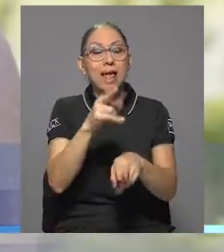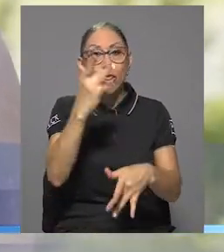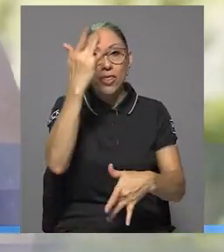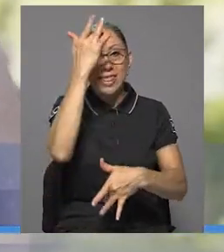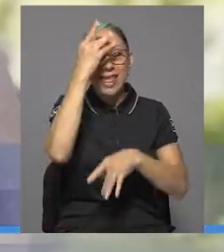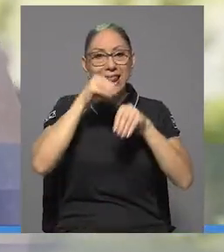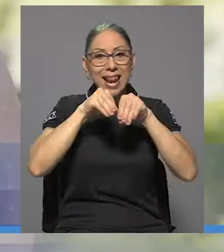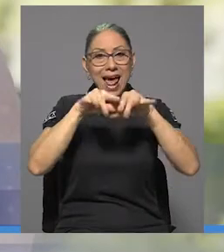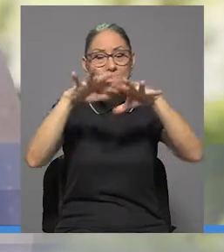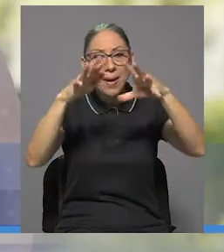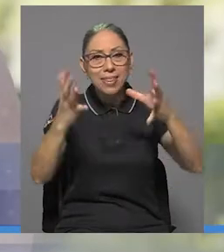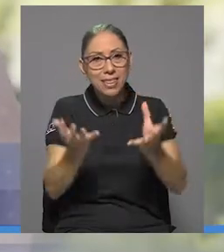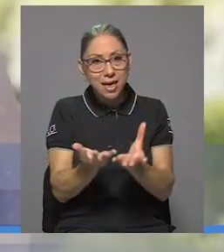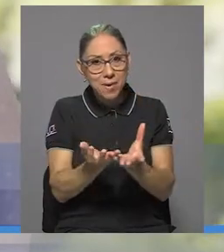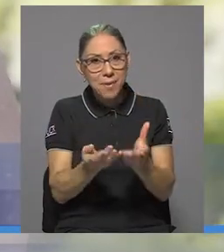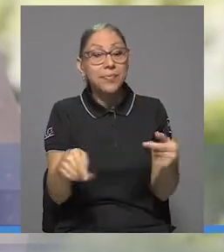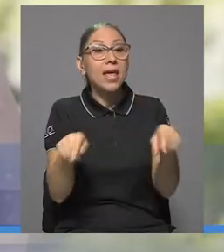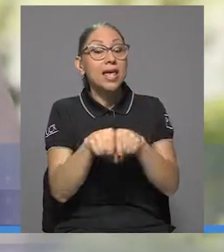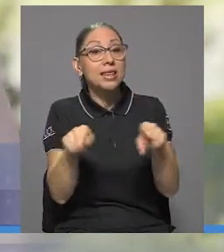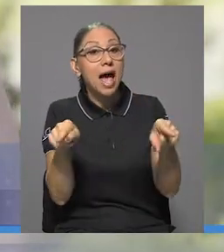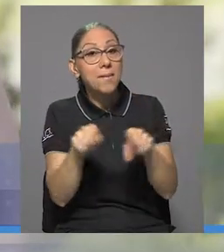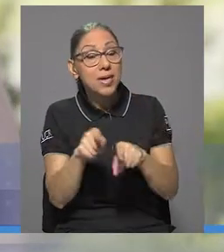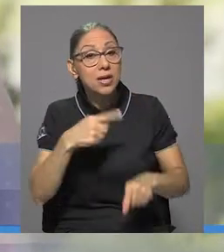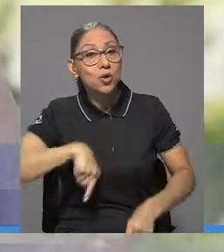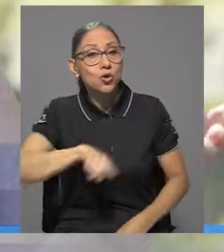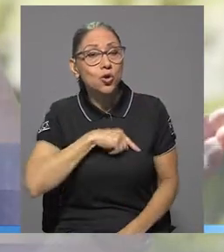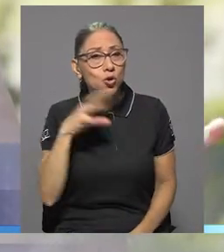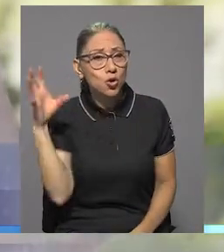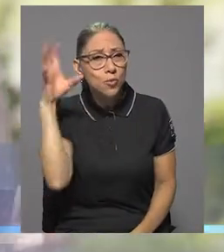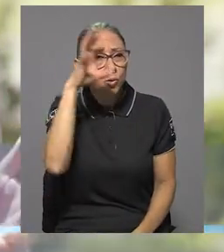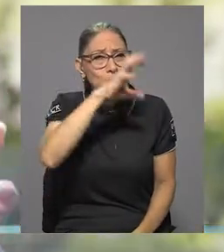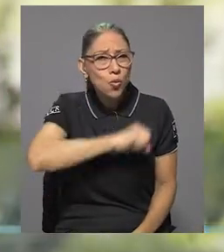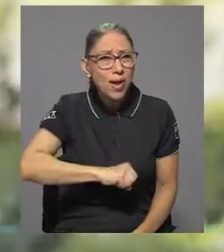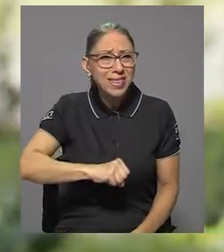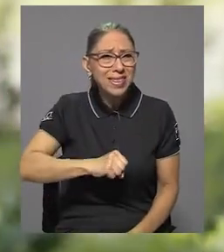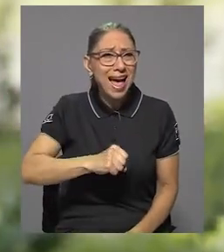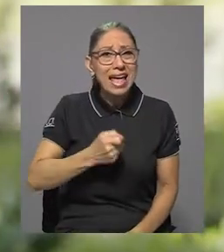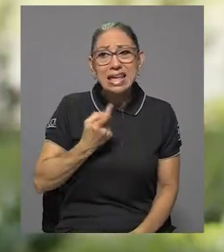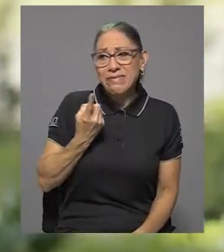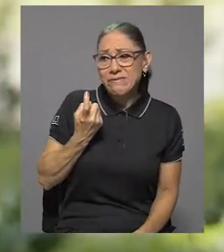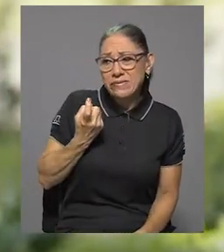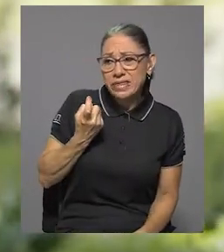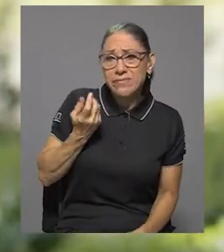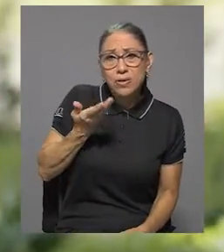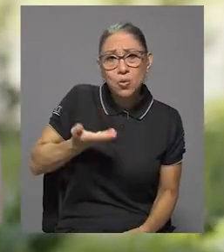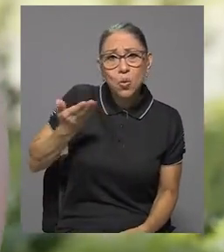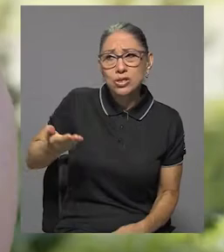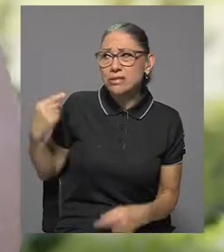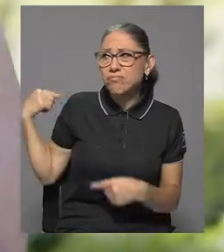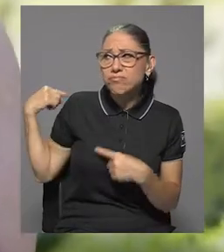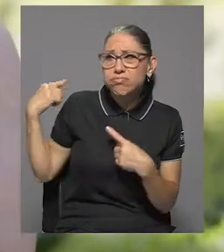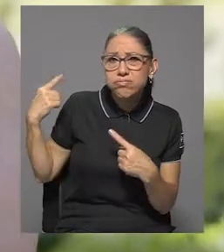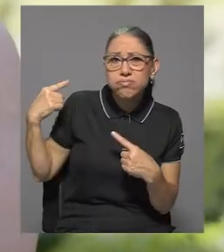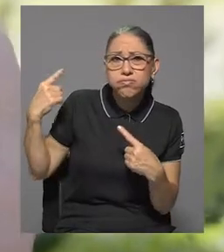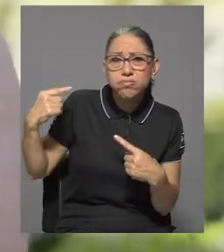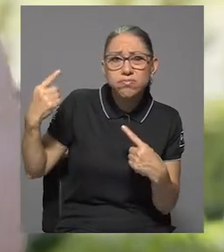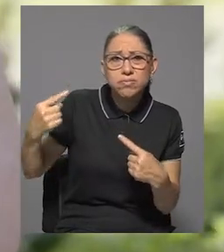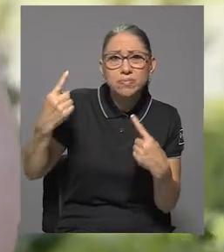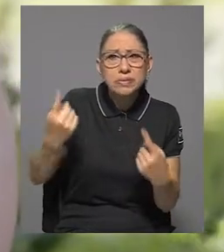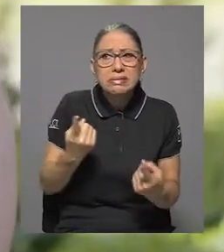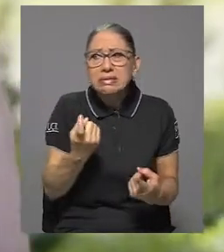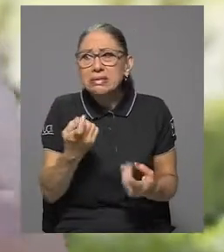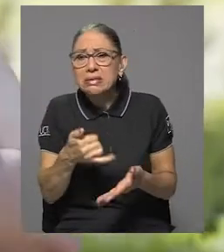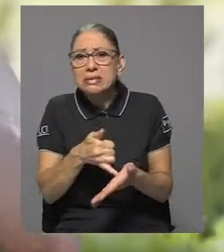la pandemia, pero además también porque detectamos que veníamos trayendo, arrastrando vacíos en relación a la